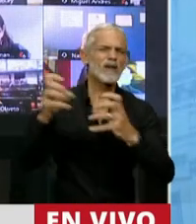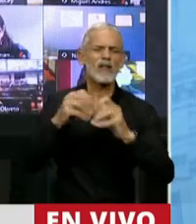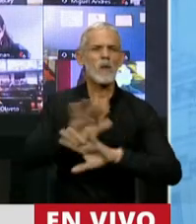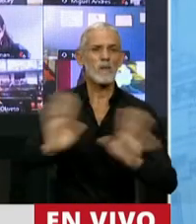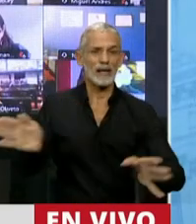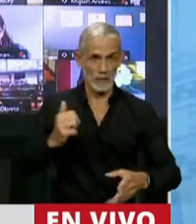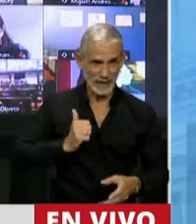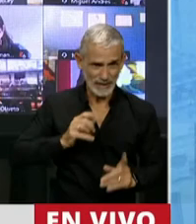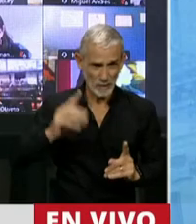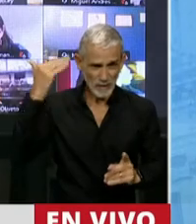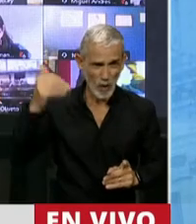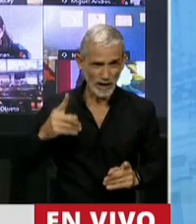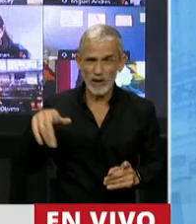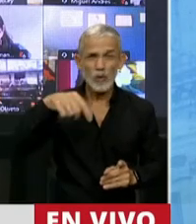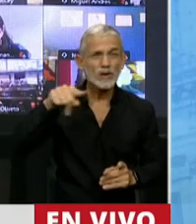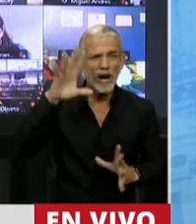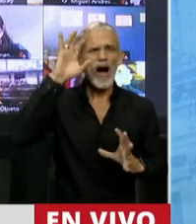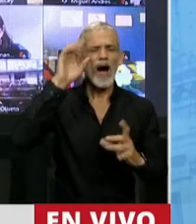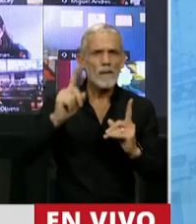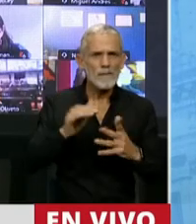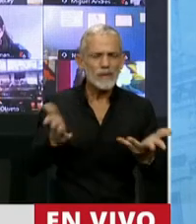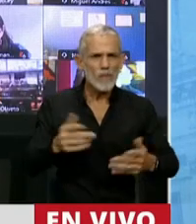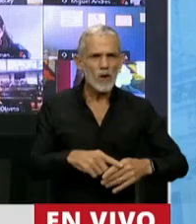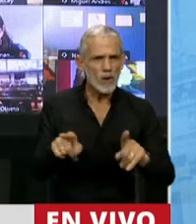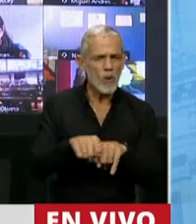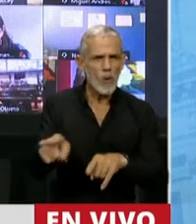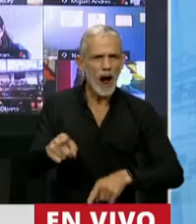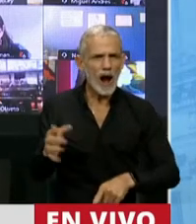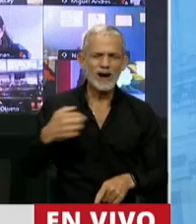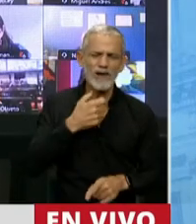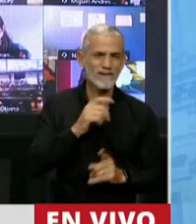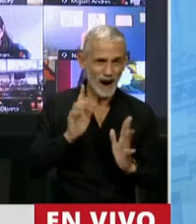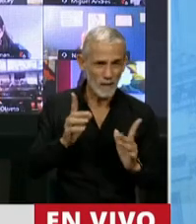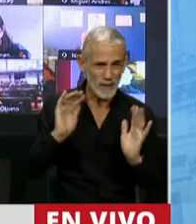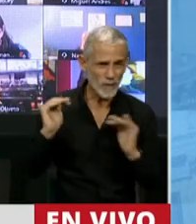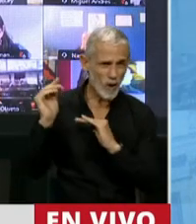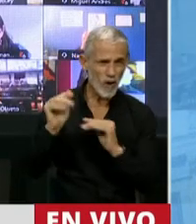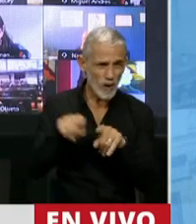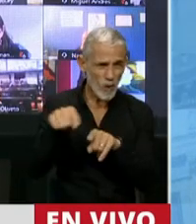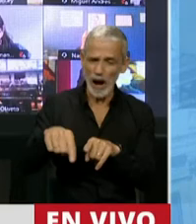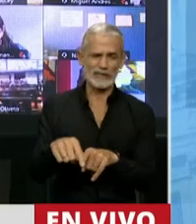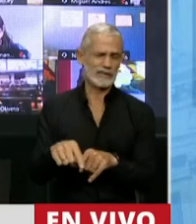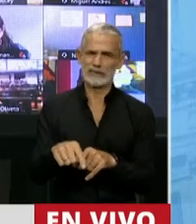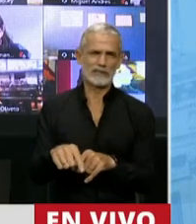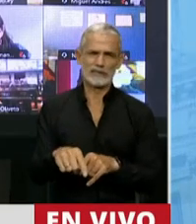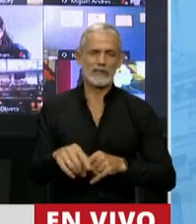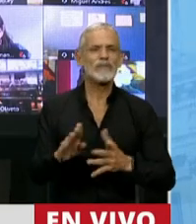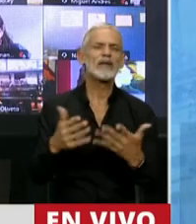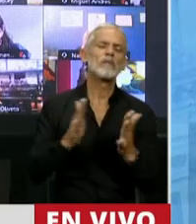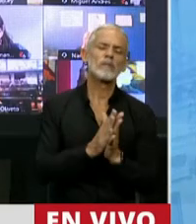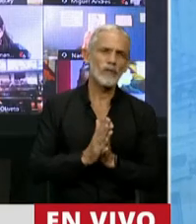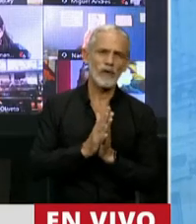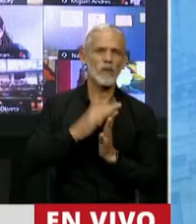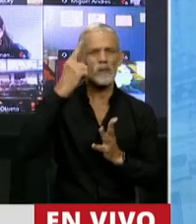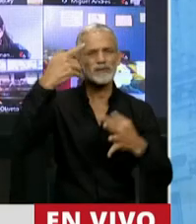Y ustedes me hacen acordar a esos tiempos que no queremos volver a acordarnos. Así que pongamos